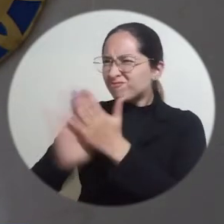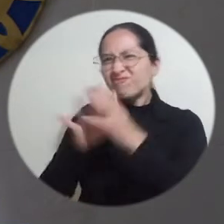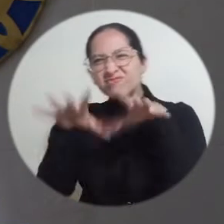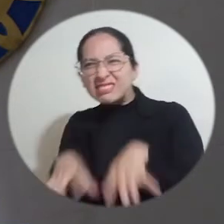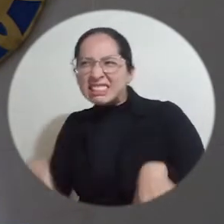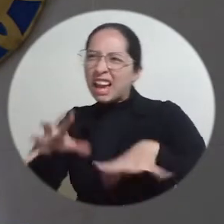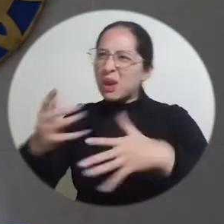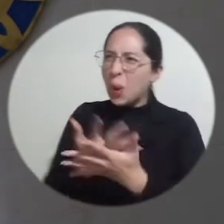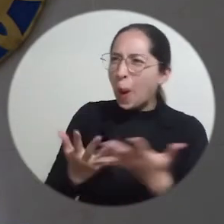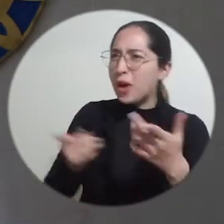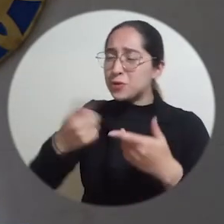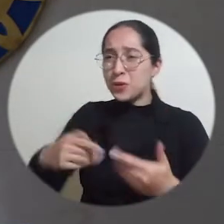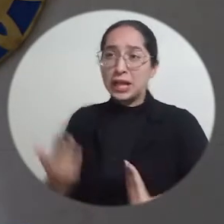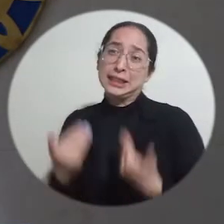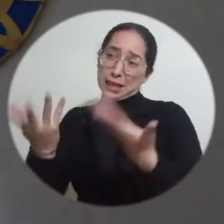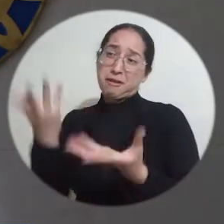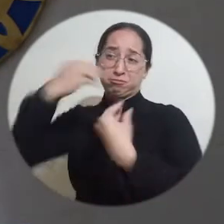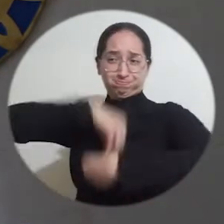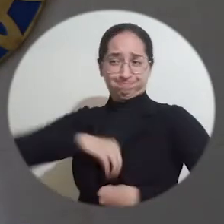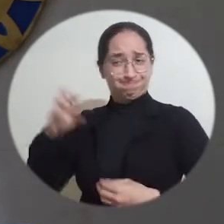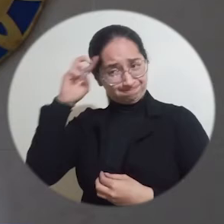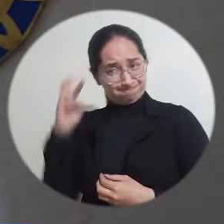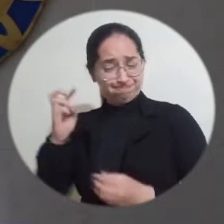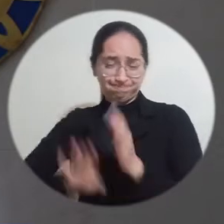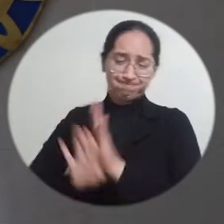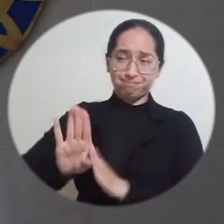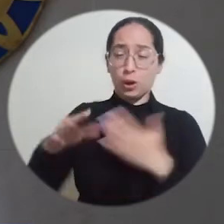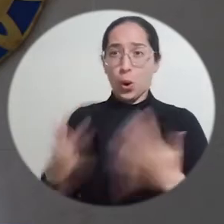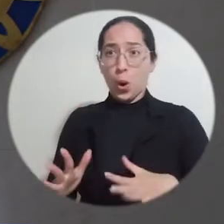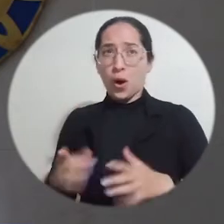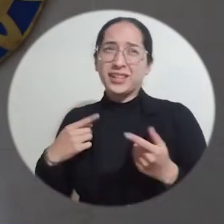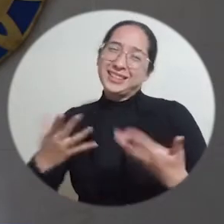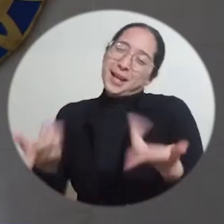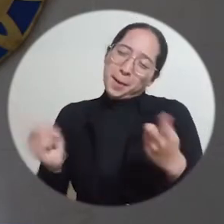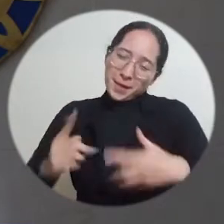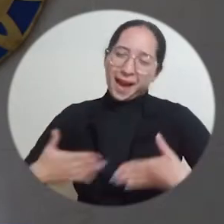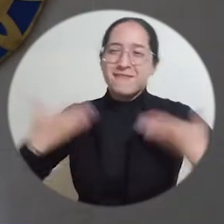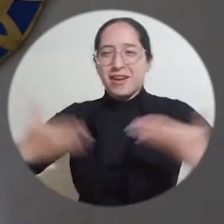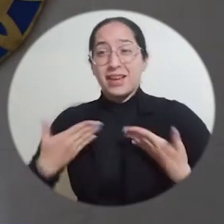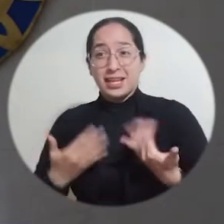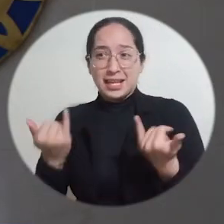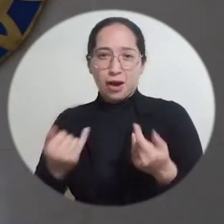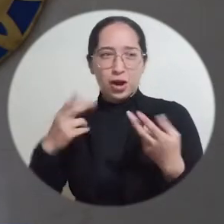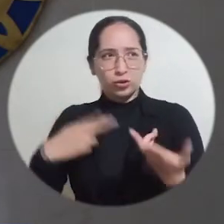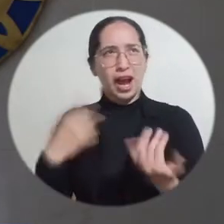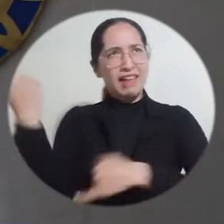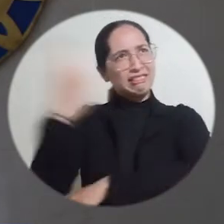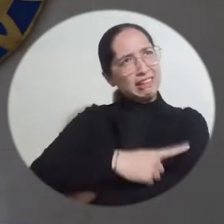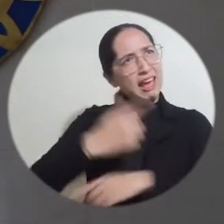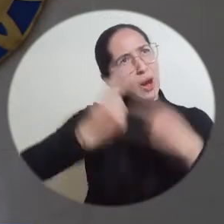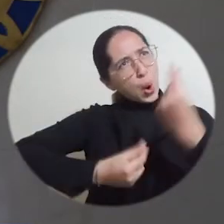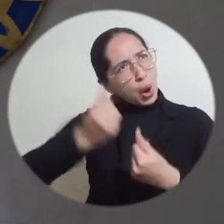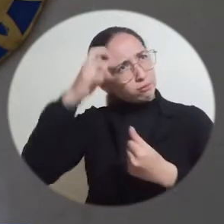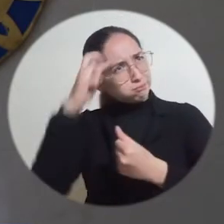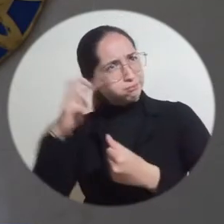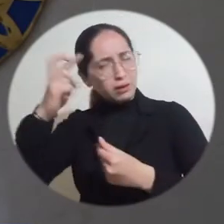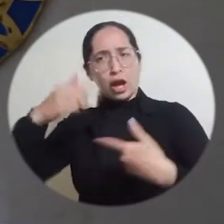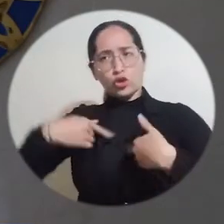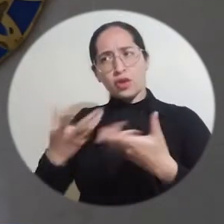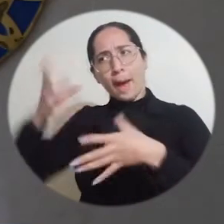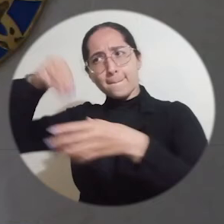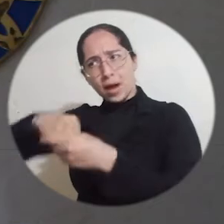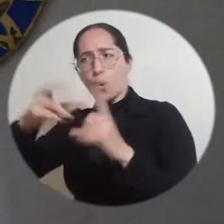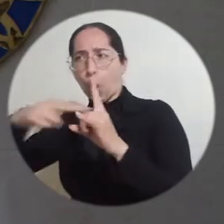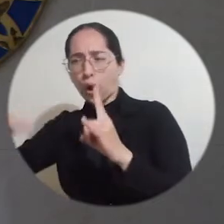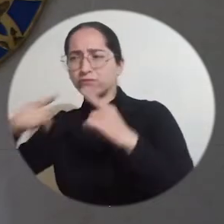crecimiento profesional y feliz porque justo este año la Universidad cumple sus 60 años